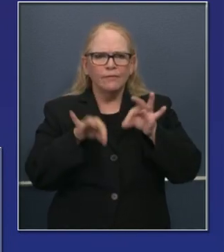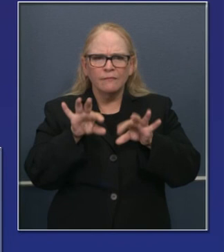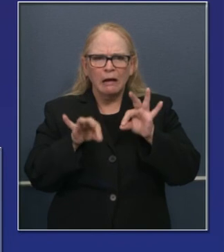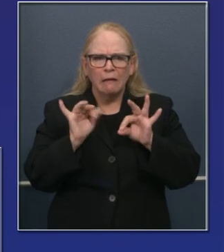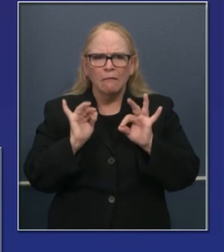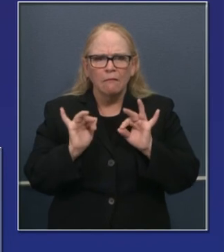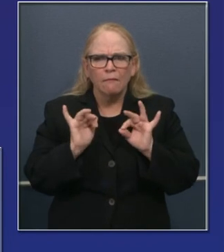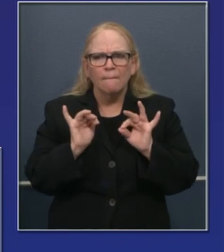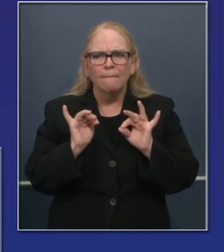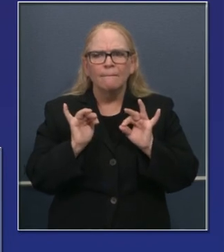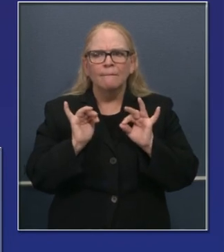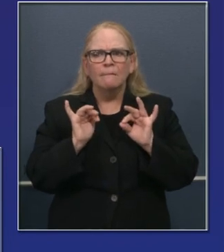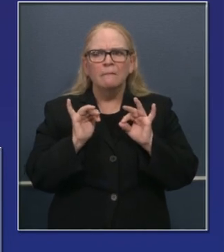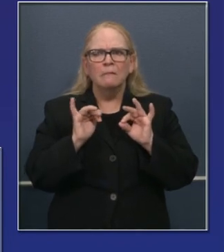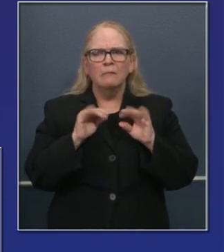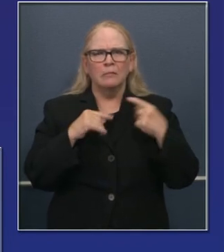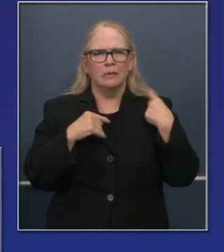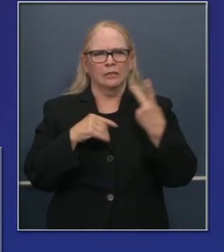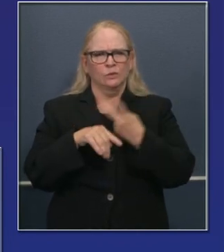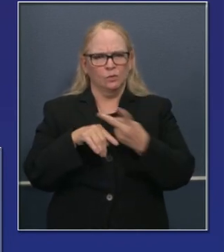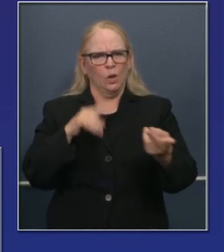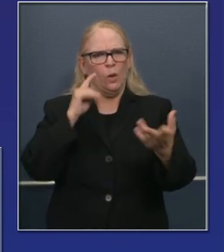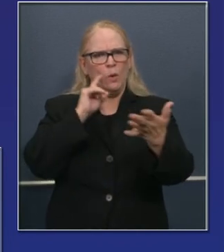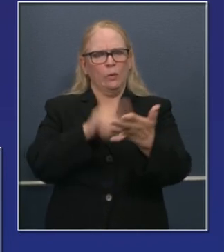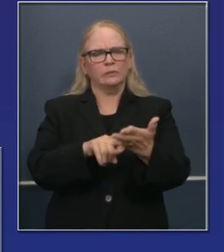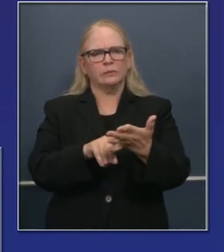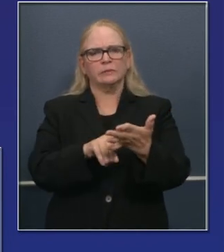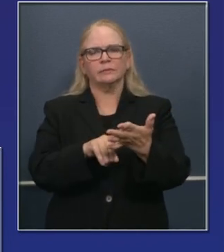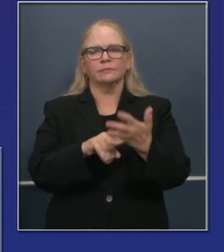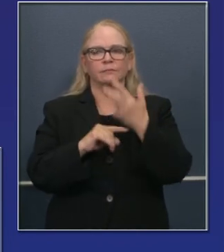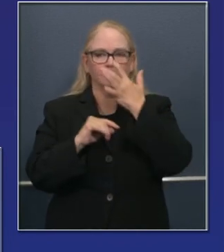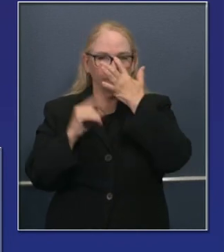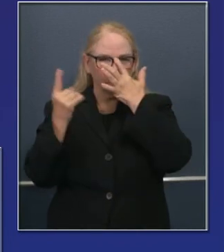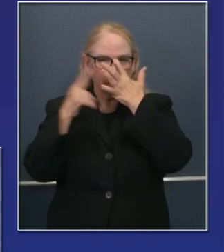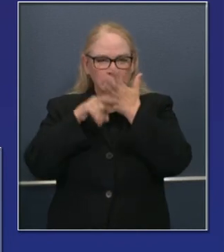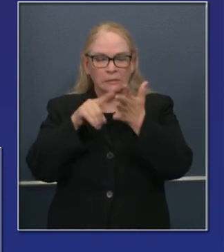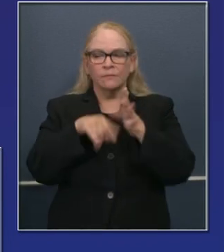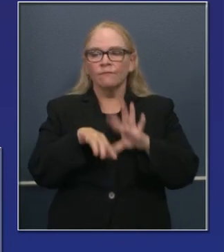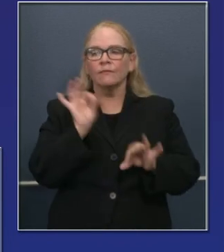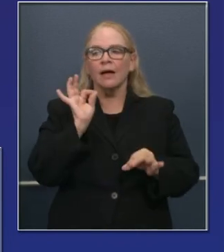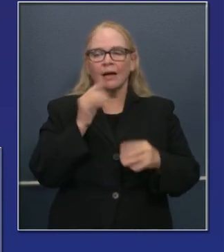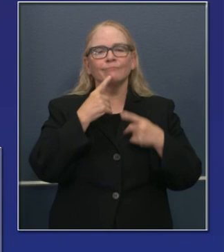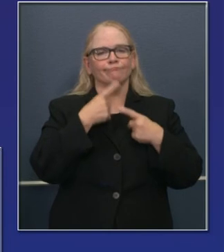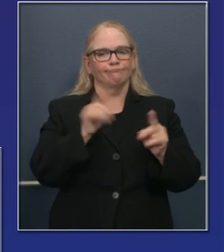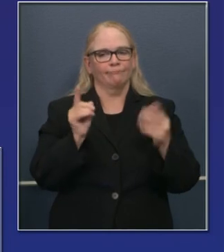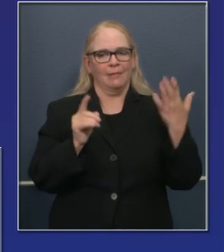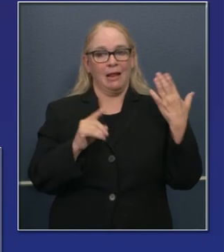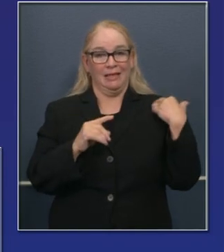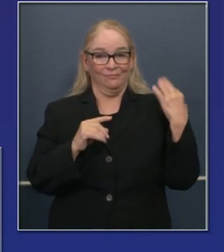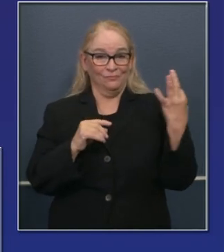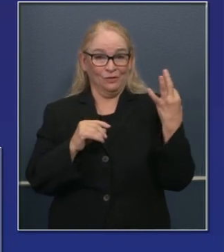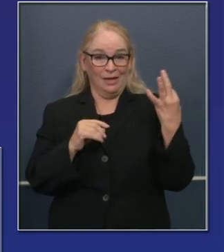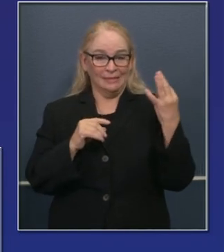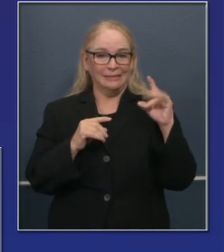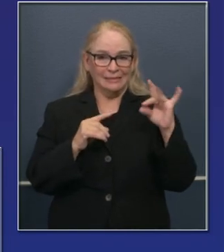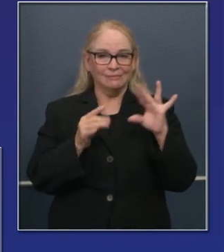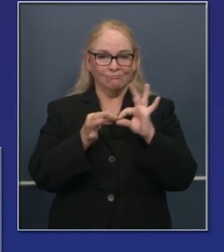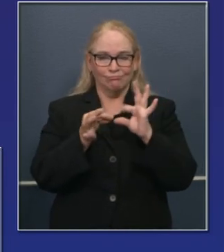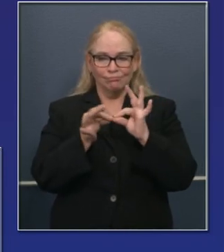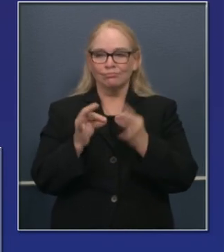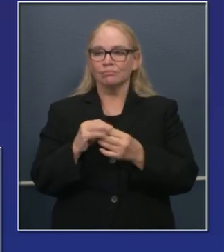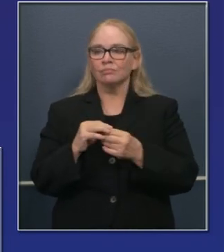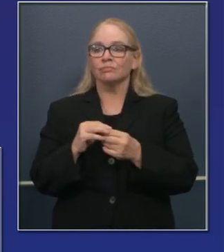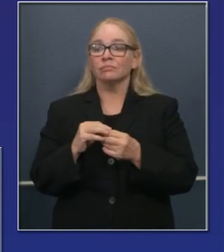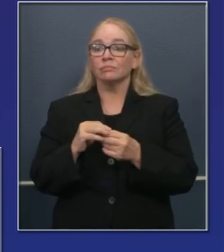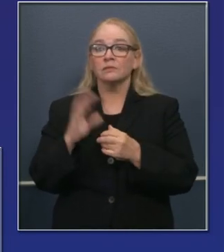algunos de los problemas que habíamos tenido en los 14 días anteriores. Seguido el viernes con información adicional, el doctor